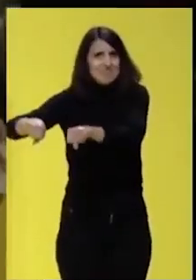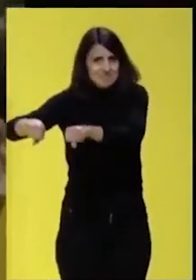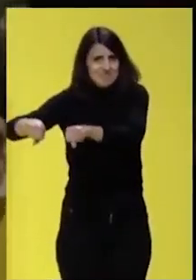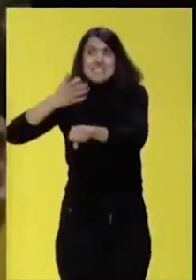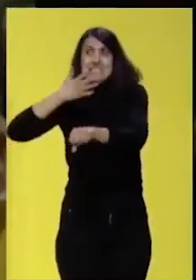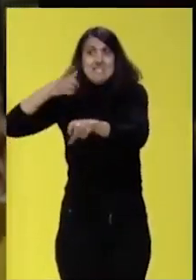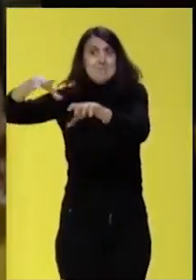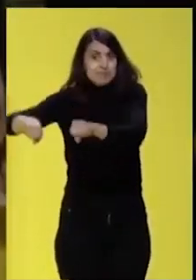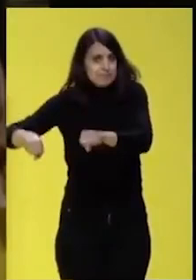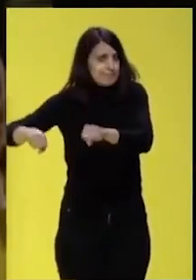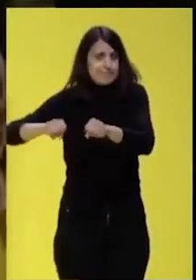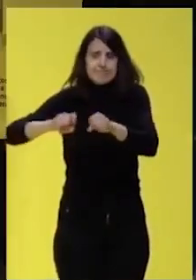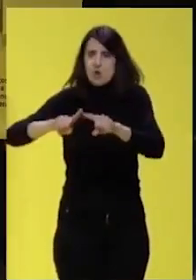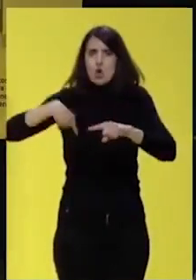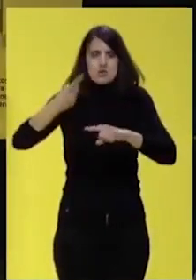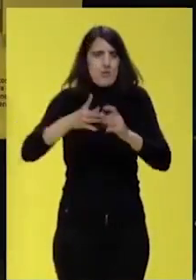país.